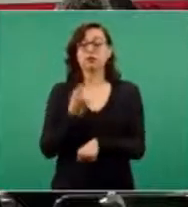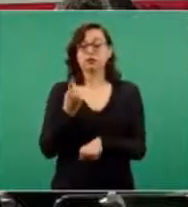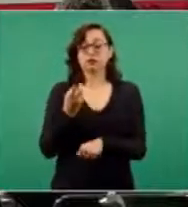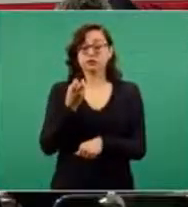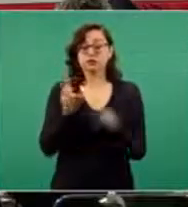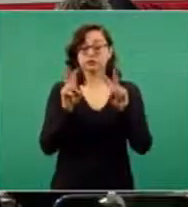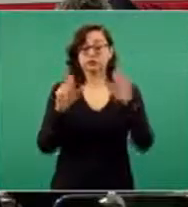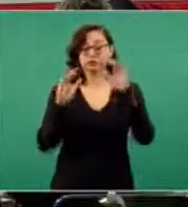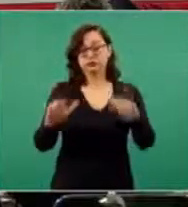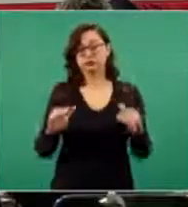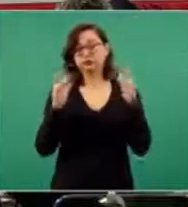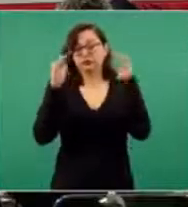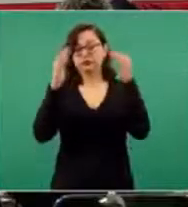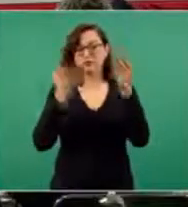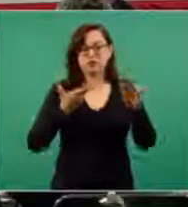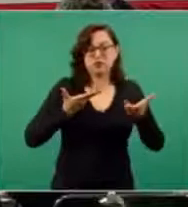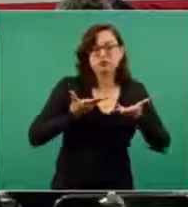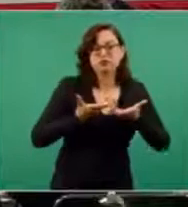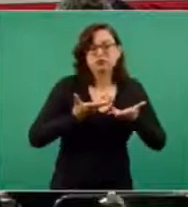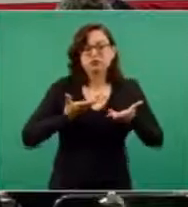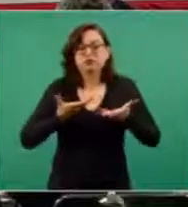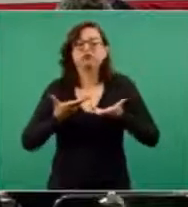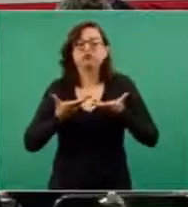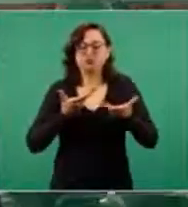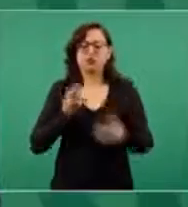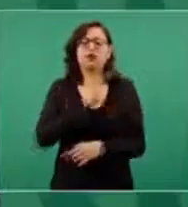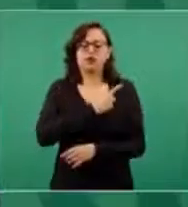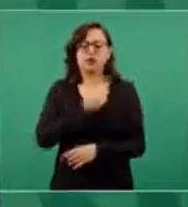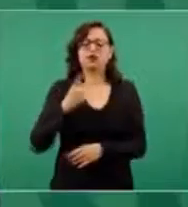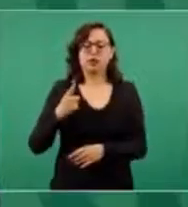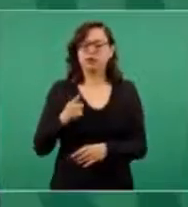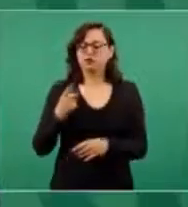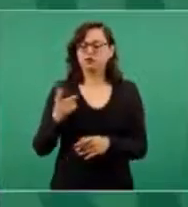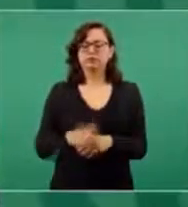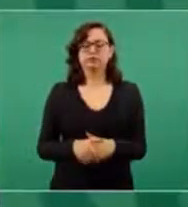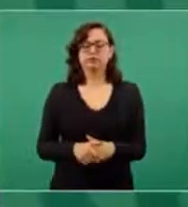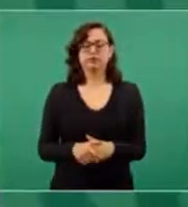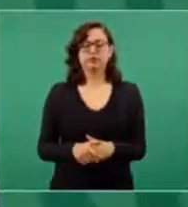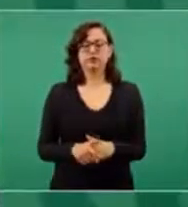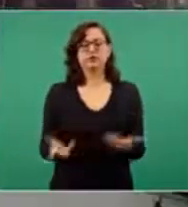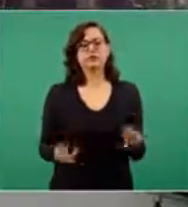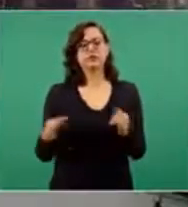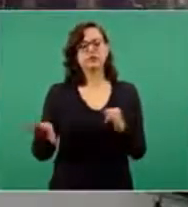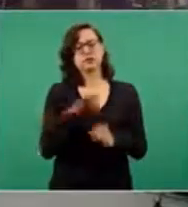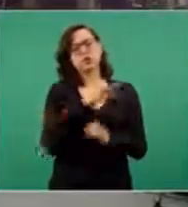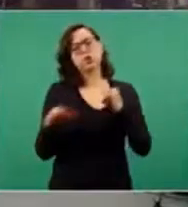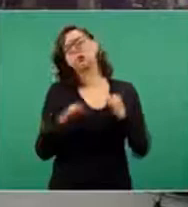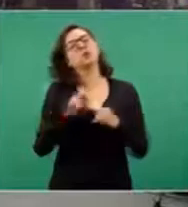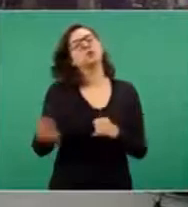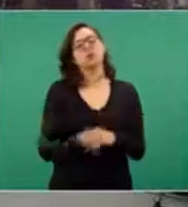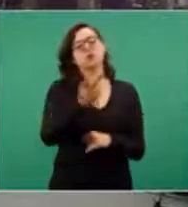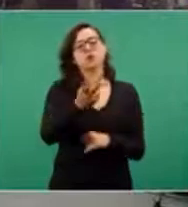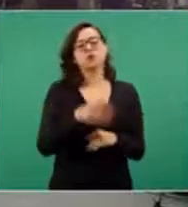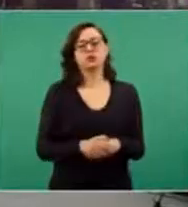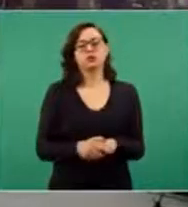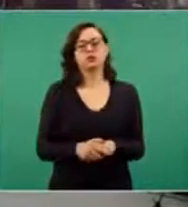debe de tratarse un asunto de esta naturaleza. Por último, sobre este tema, presidente, ¿considera que